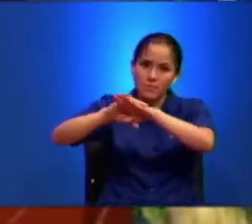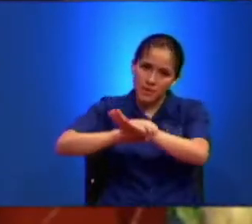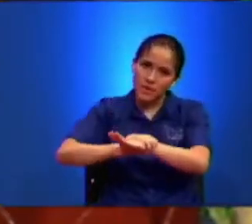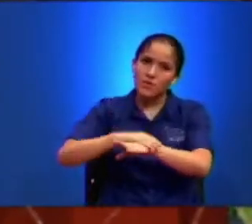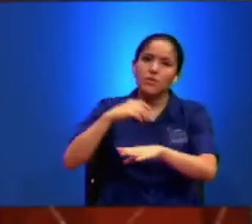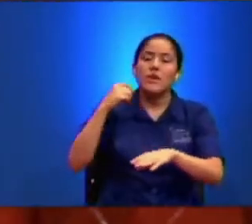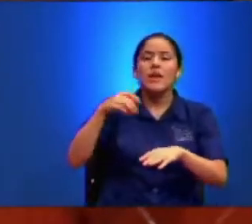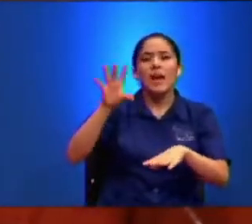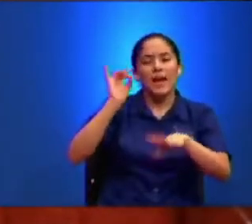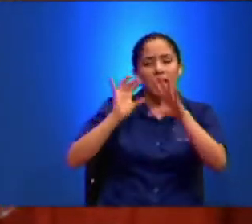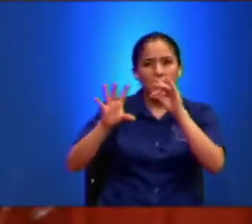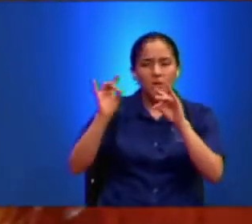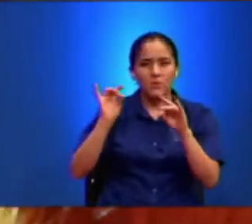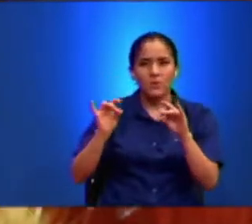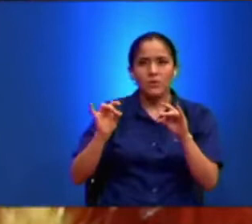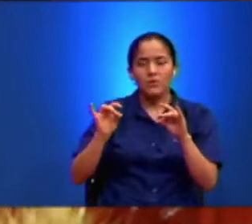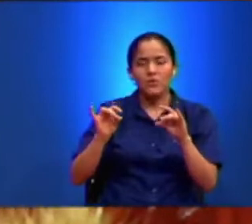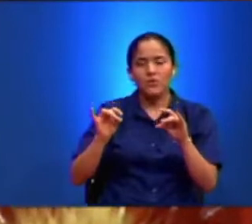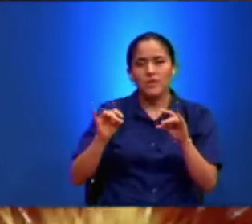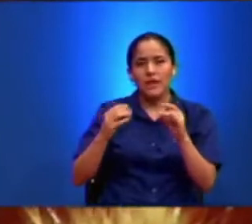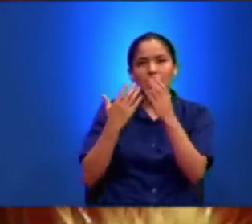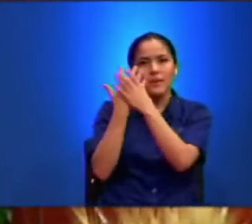Pero La Verdad